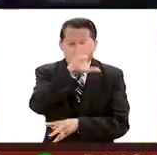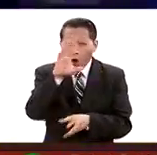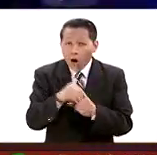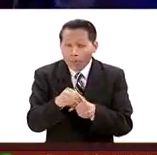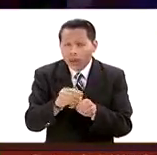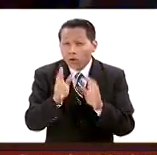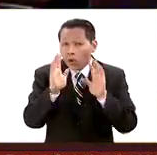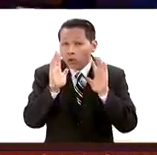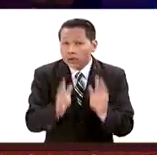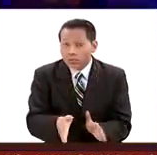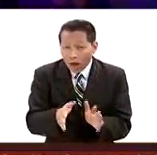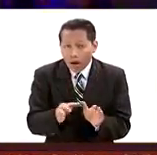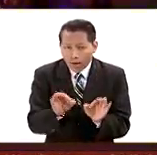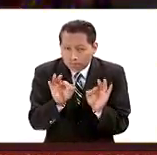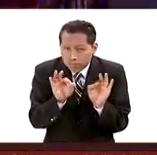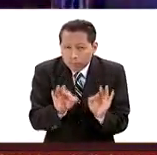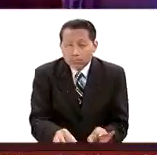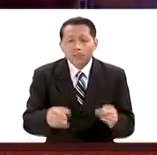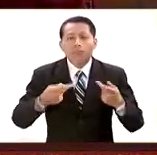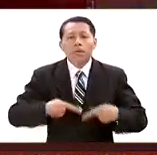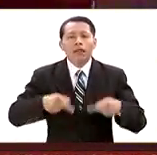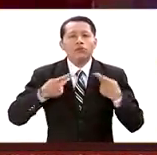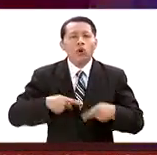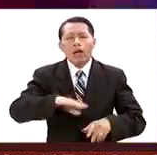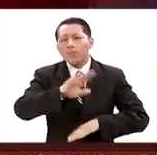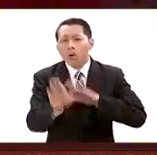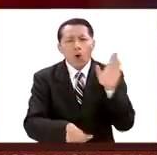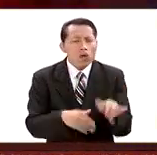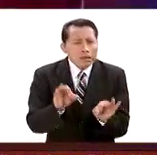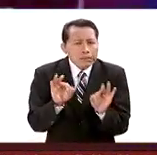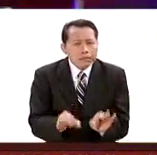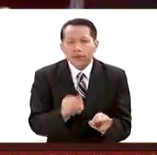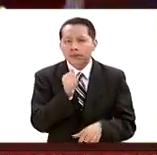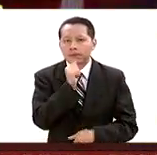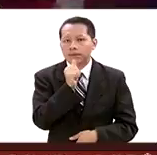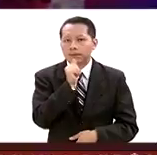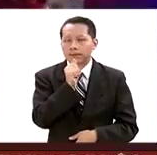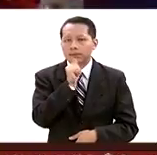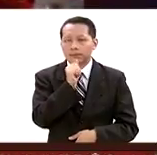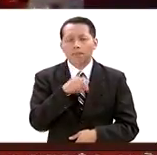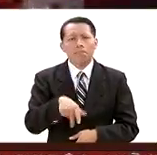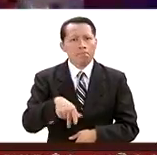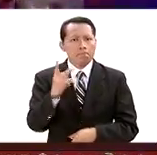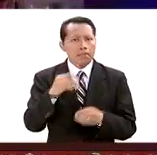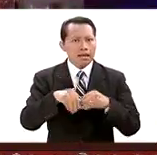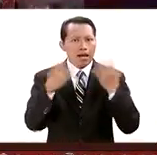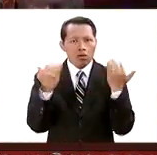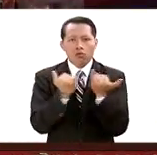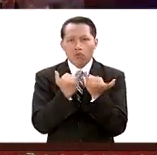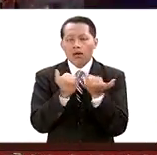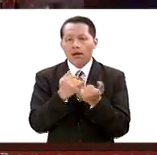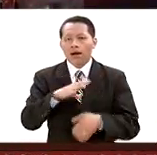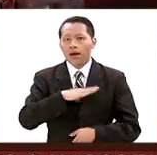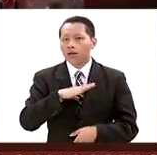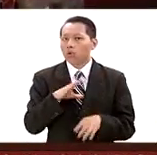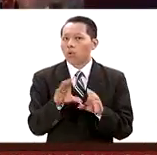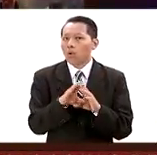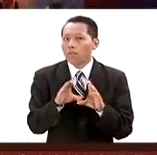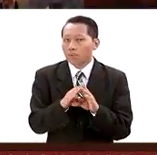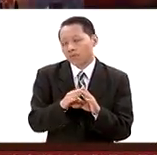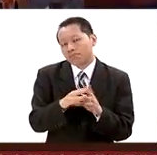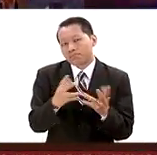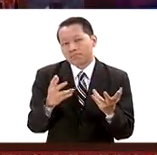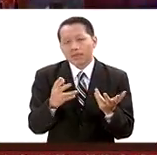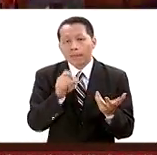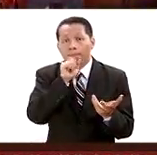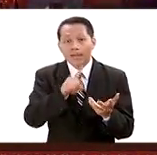sobre el tema de la nacionalidad de las personas específicamente, pero evidentemente, obviamente, afecta de manera desproporcional a nuestra